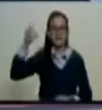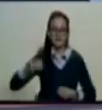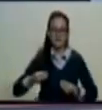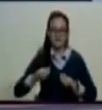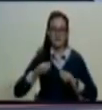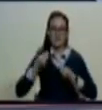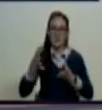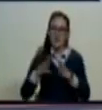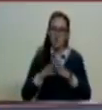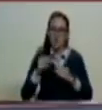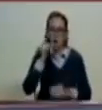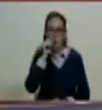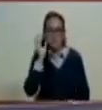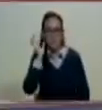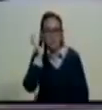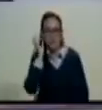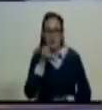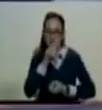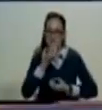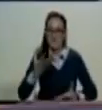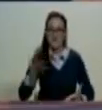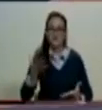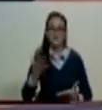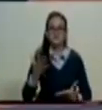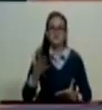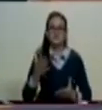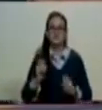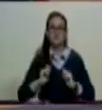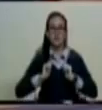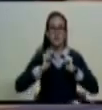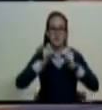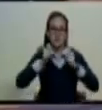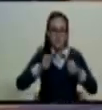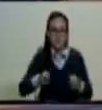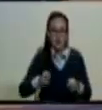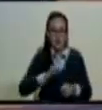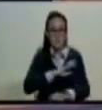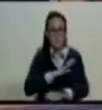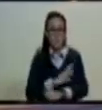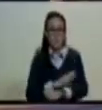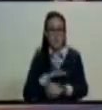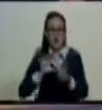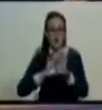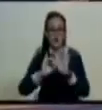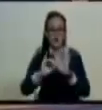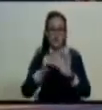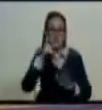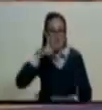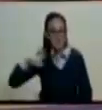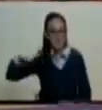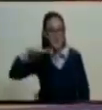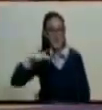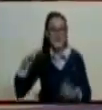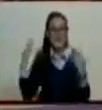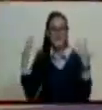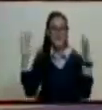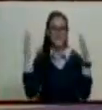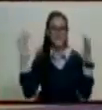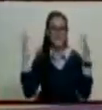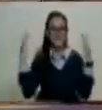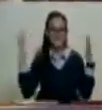reconozca a todos hombres y mujeres de bien. Quedan ustedes investidos como el poder constituyente originario. ¡Gracias!